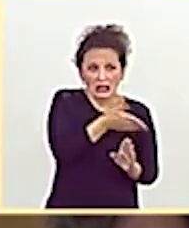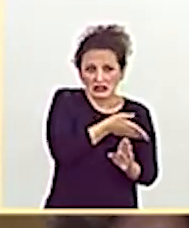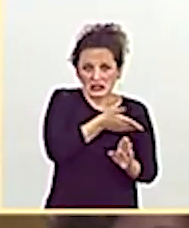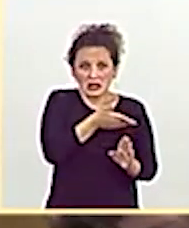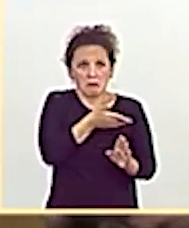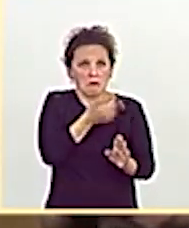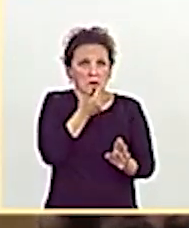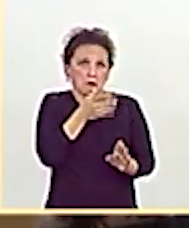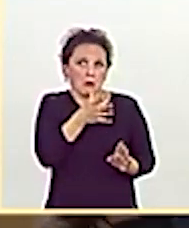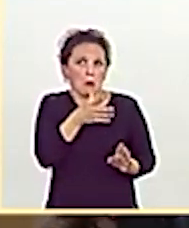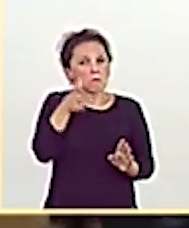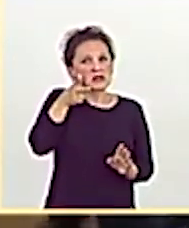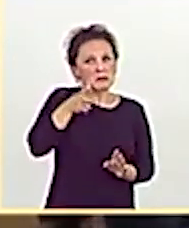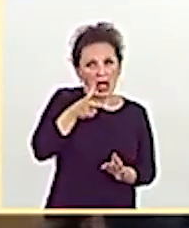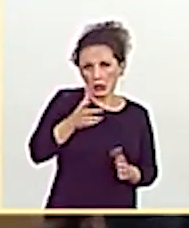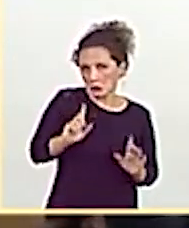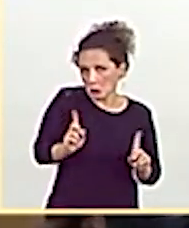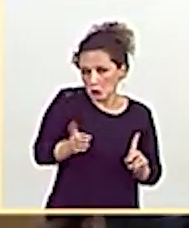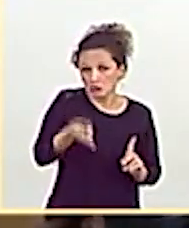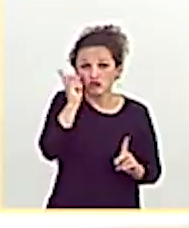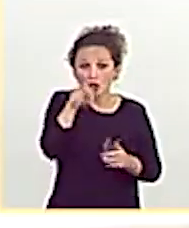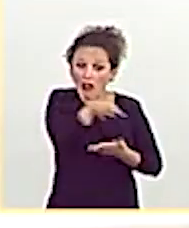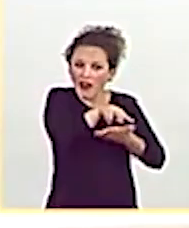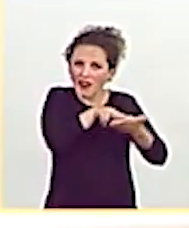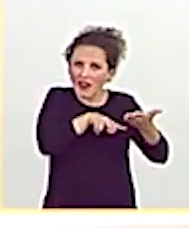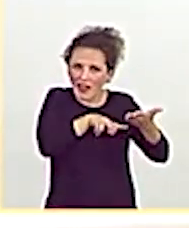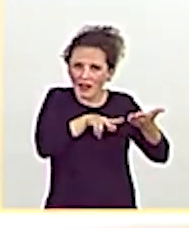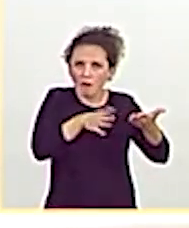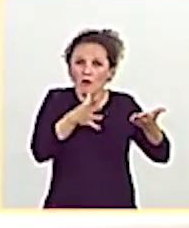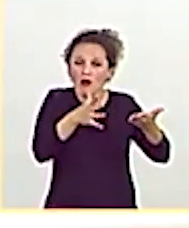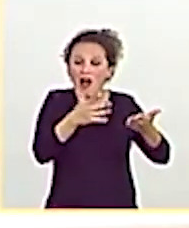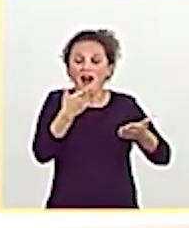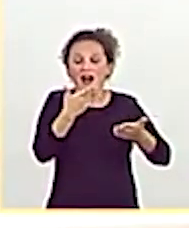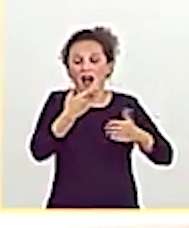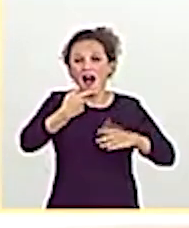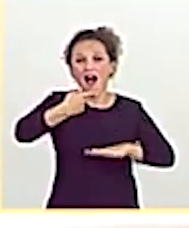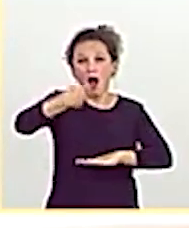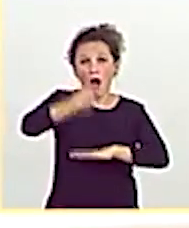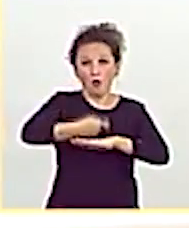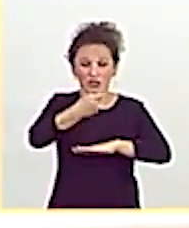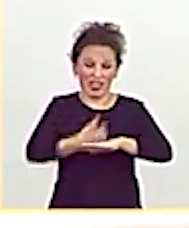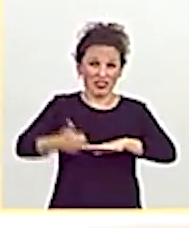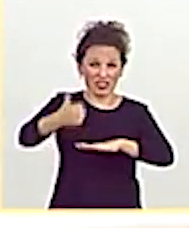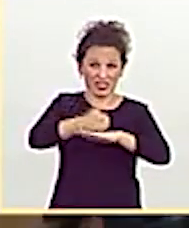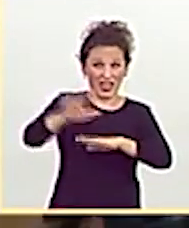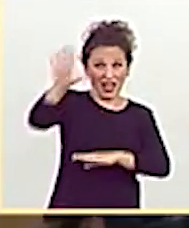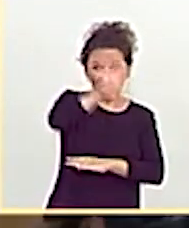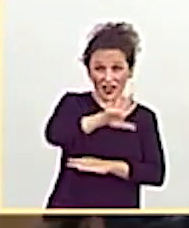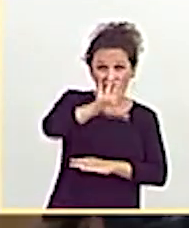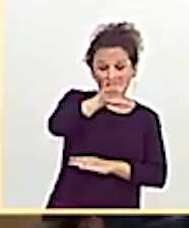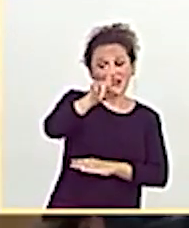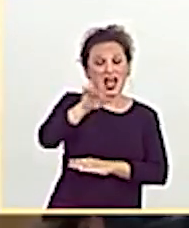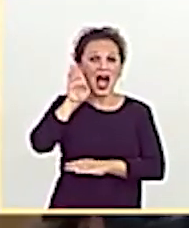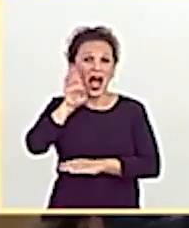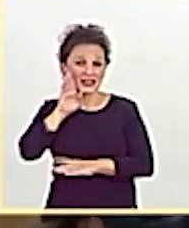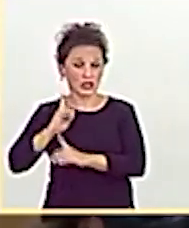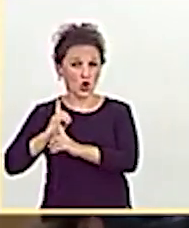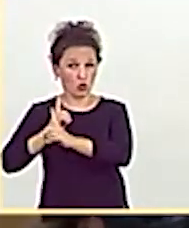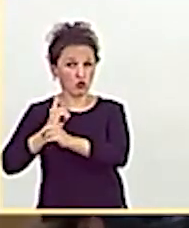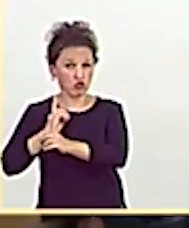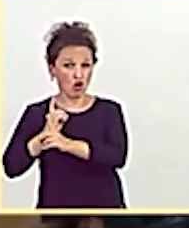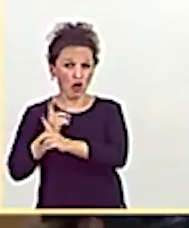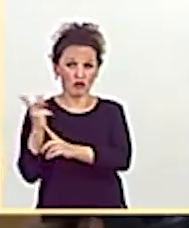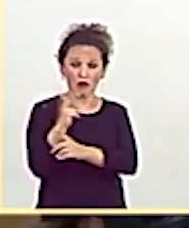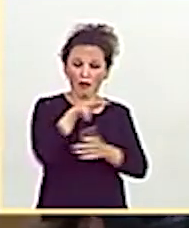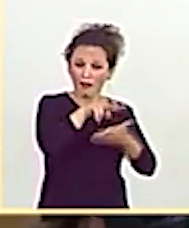contundencia con la que se han expresado tanto la Audiencia Nacional como la Fiscalía Anticorrupción para conocer el recorrido judicial